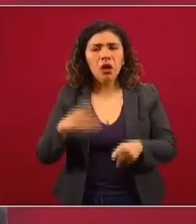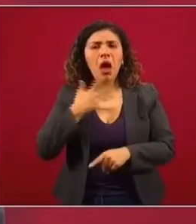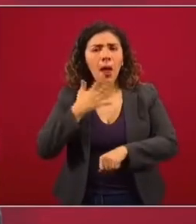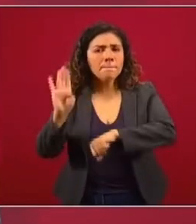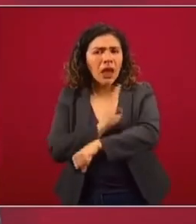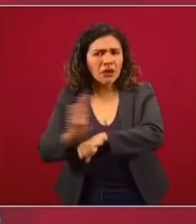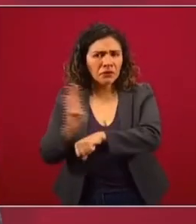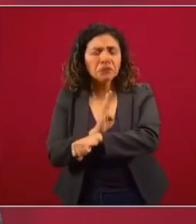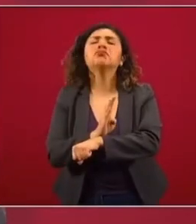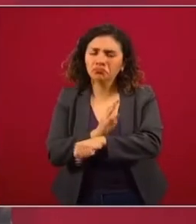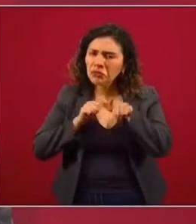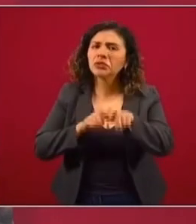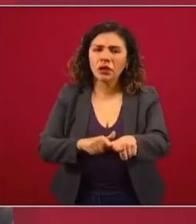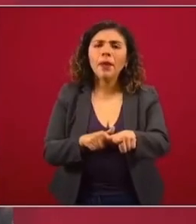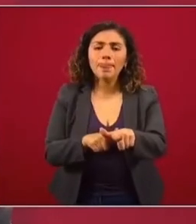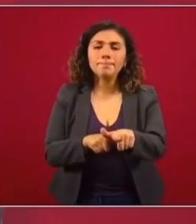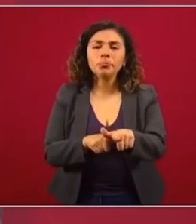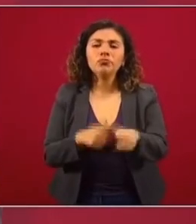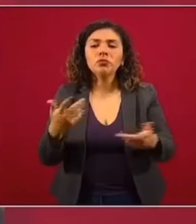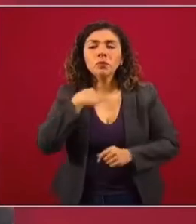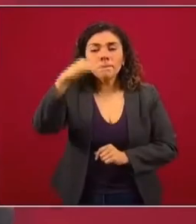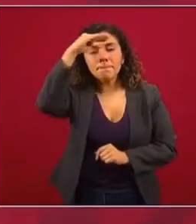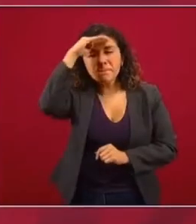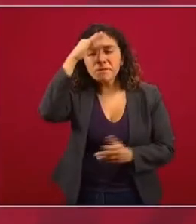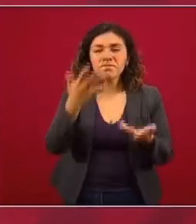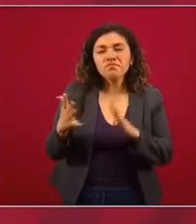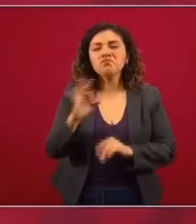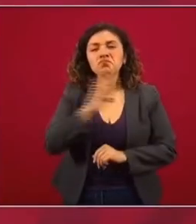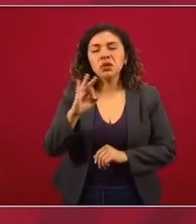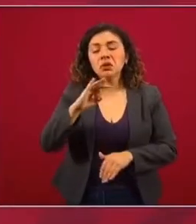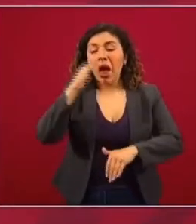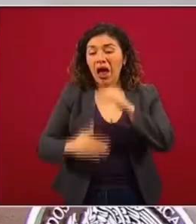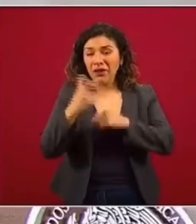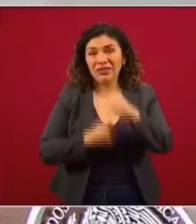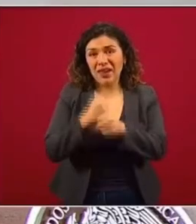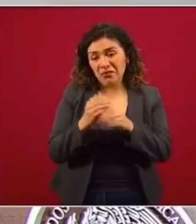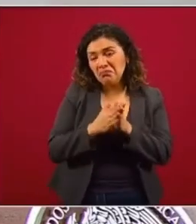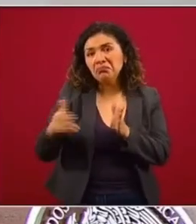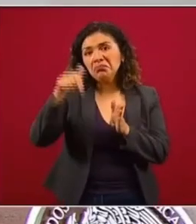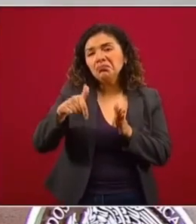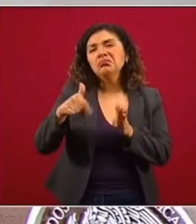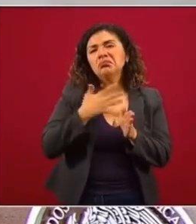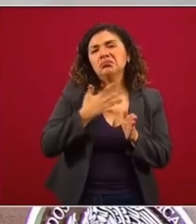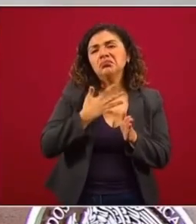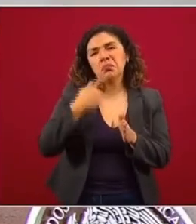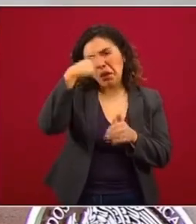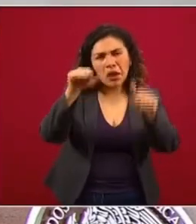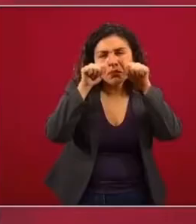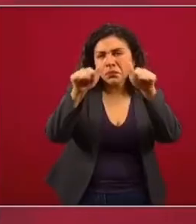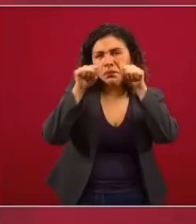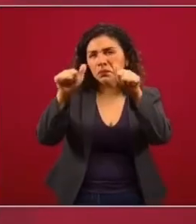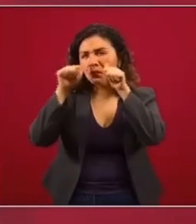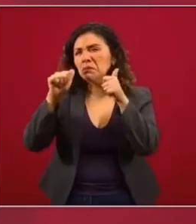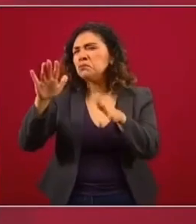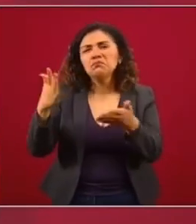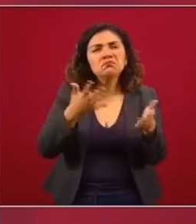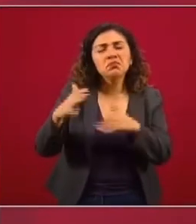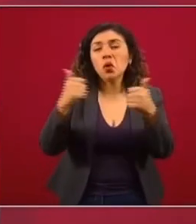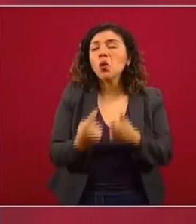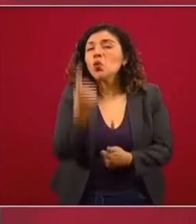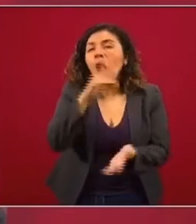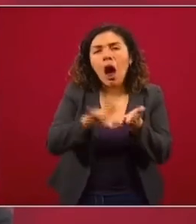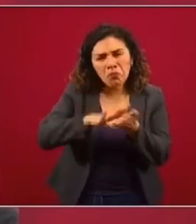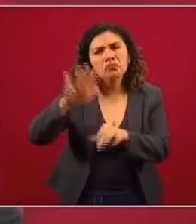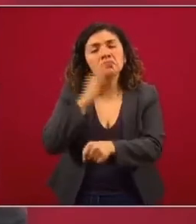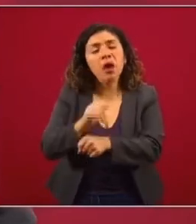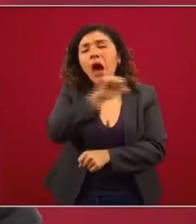recibiendo beneficios. Estamos pensando que vamos a llegar a fin de este año a atender, cuando menos con un apoyo